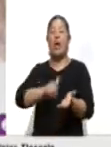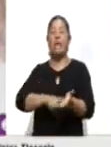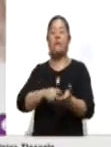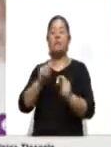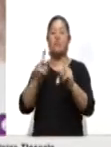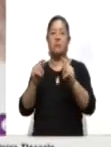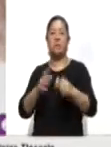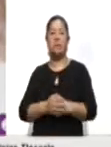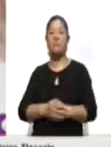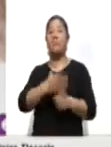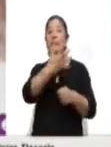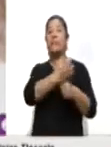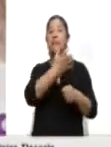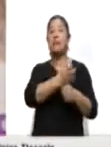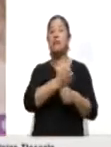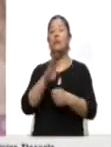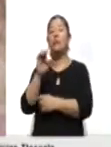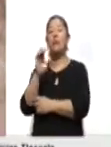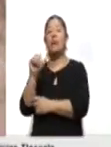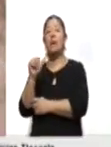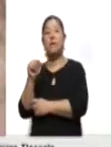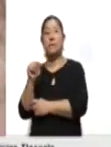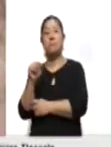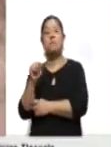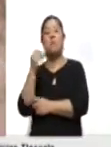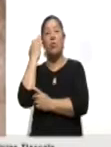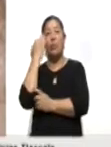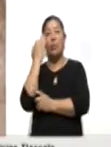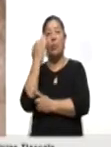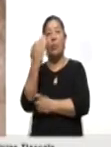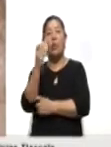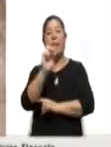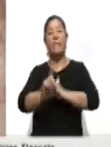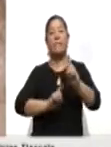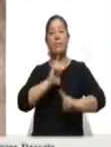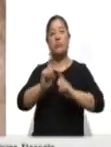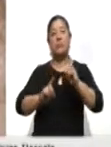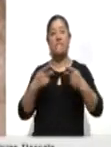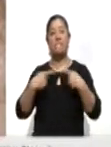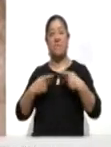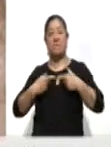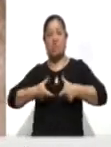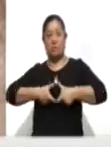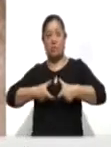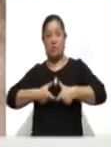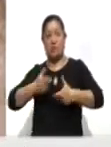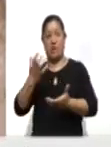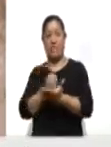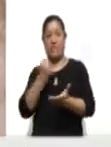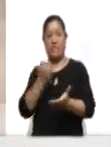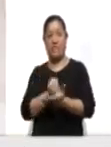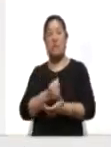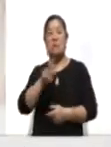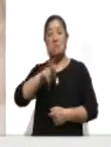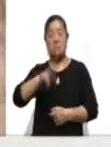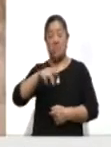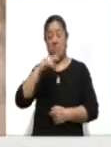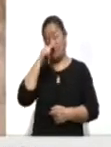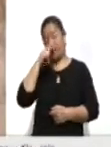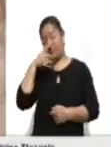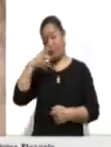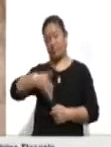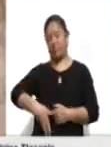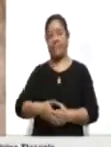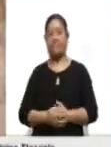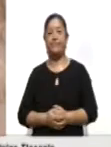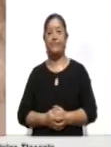El quinto tiene que ver con las becas vitalicias a deportistas y campeones medallistas que mucho nos enorgullece. Además,